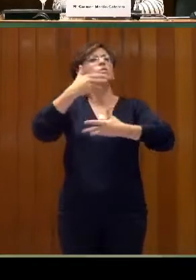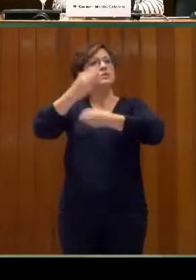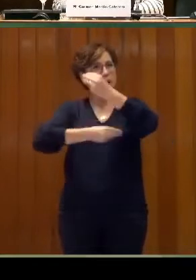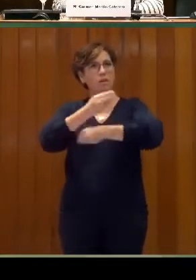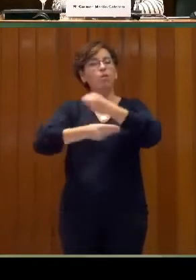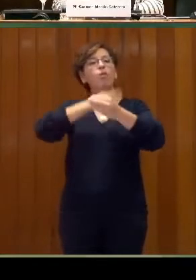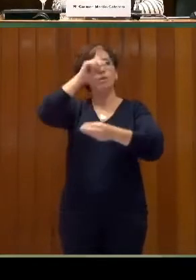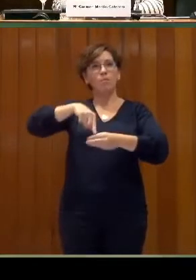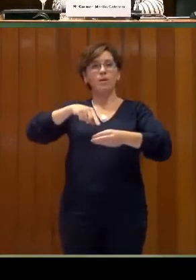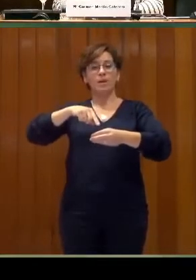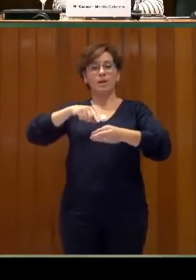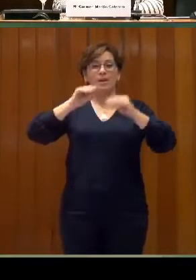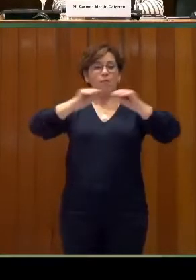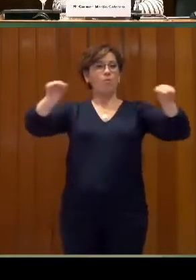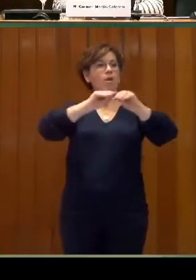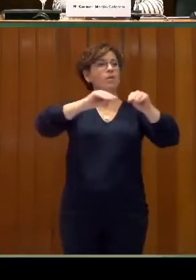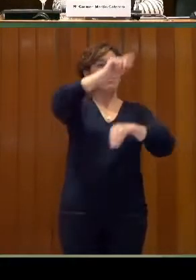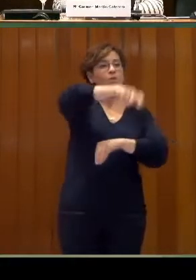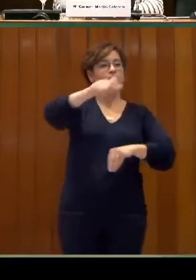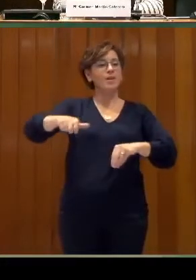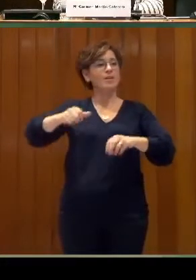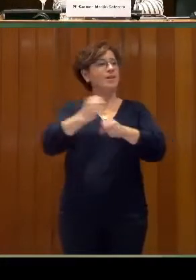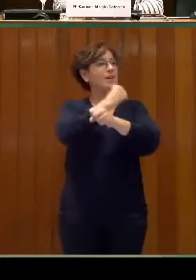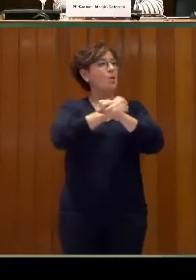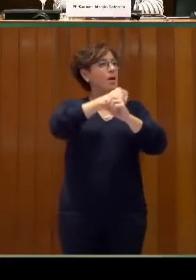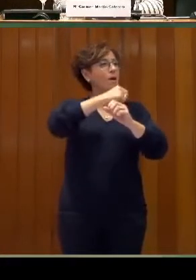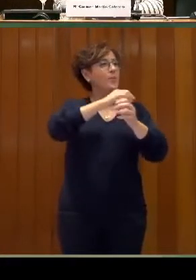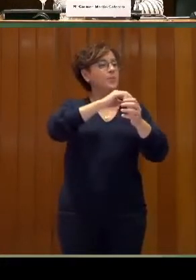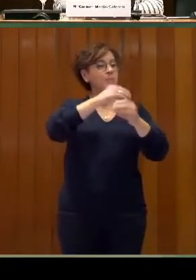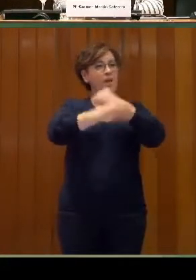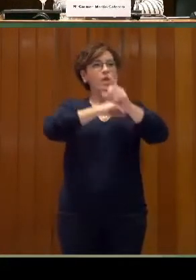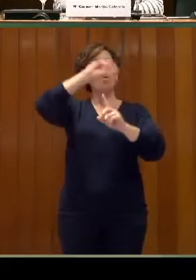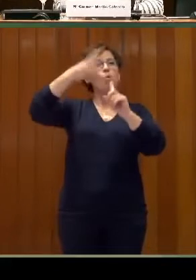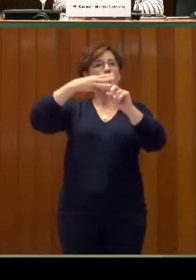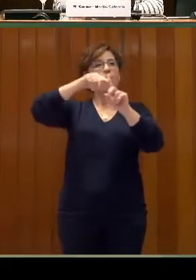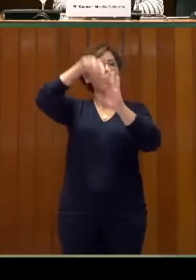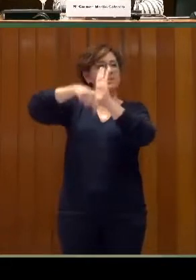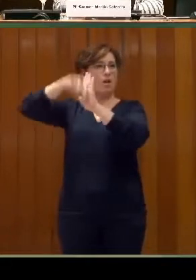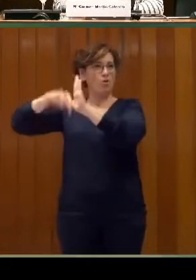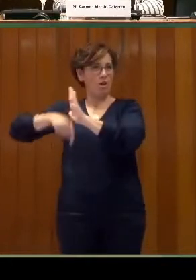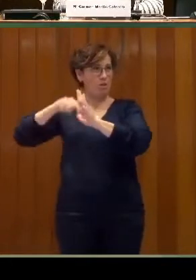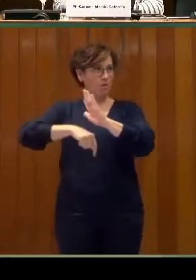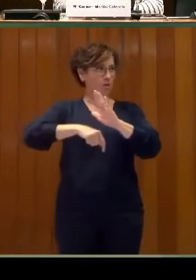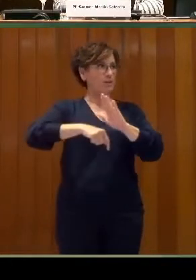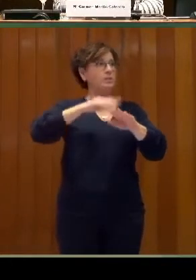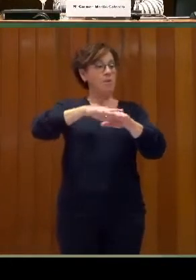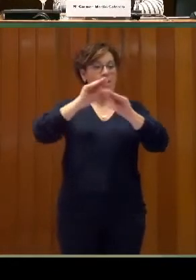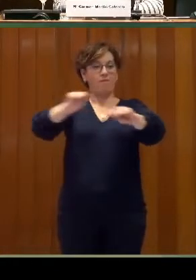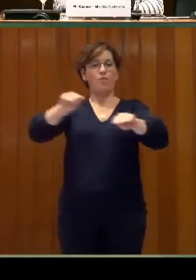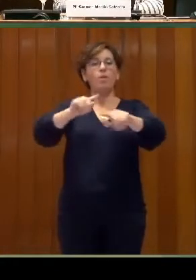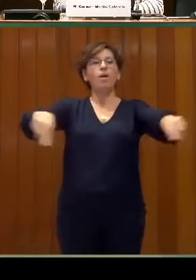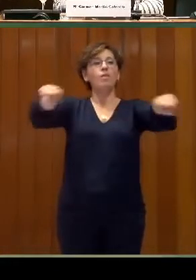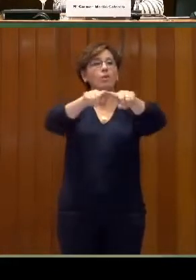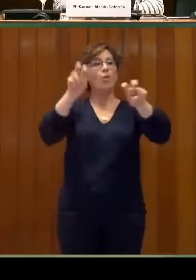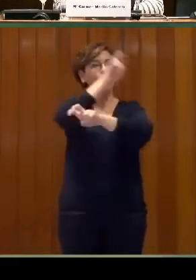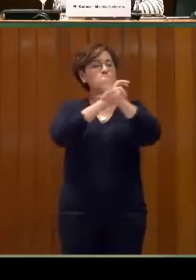para todos los desarrolladores que trabajan en nuestras páginas web para también intentar mejorar en los